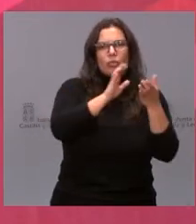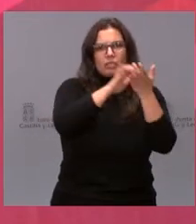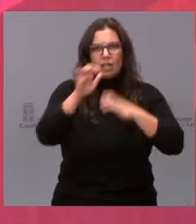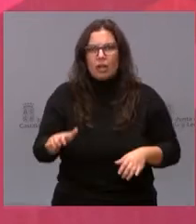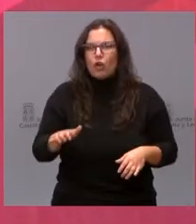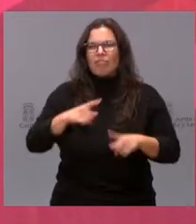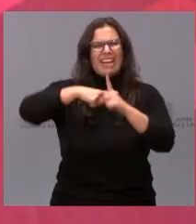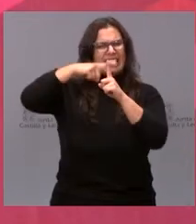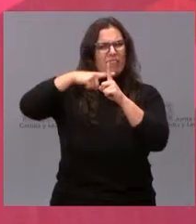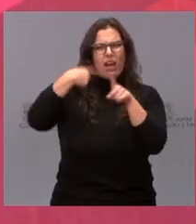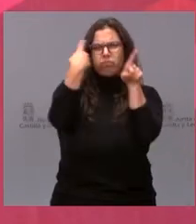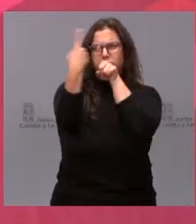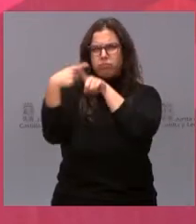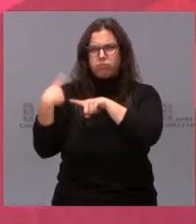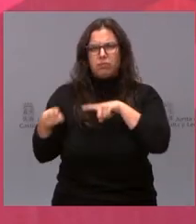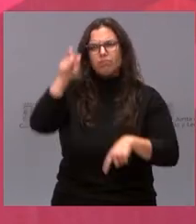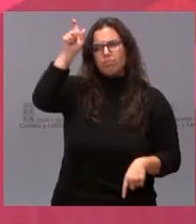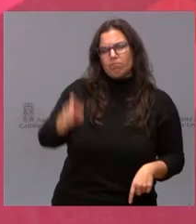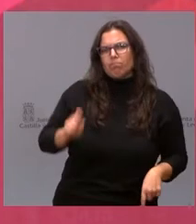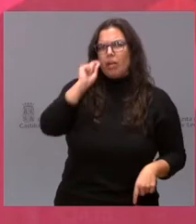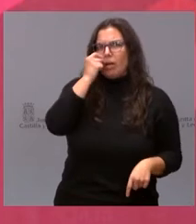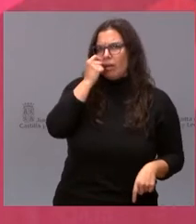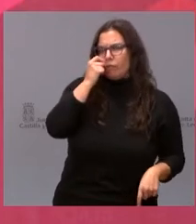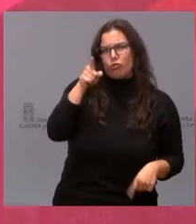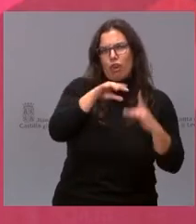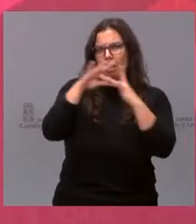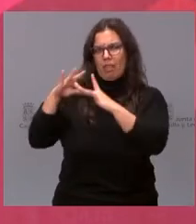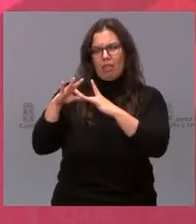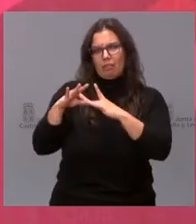todos los niveles con Alfonso Fernández Mañueco a la cabeza.